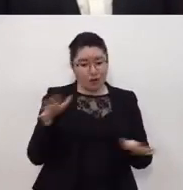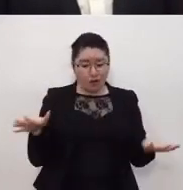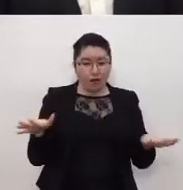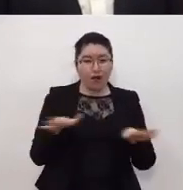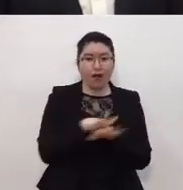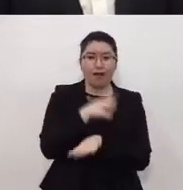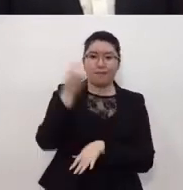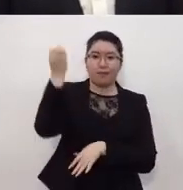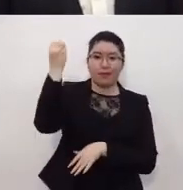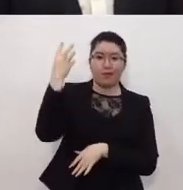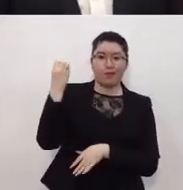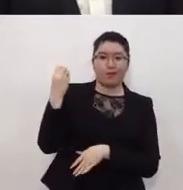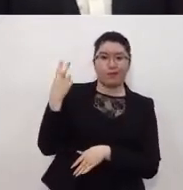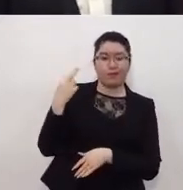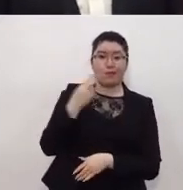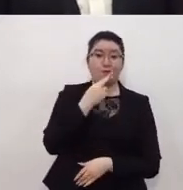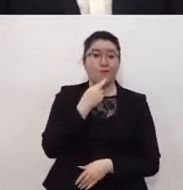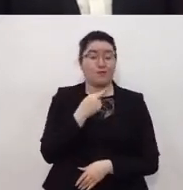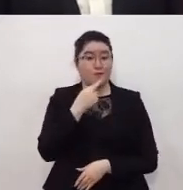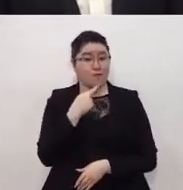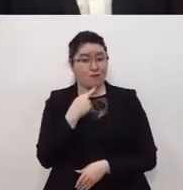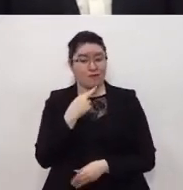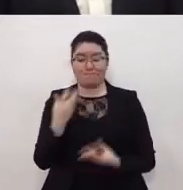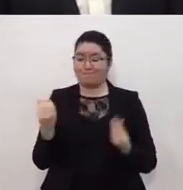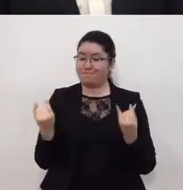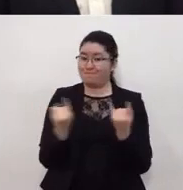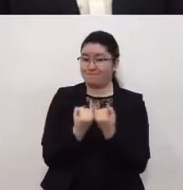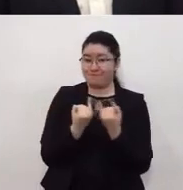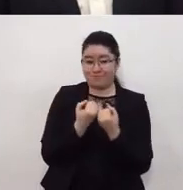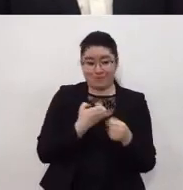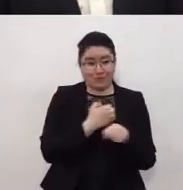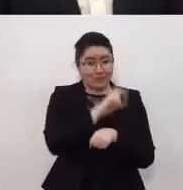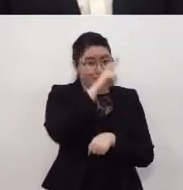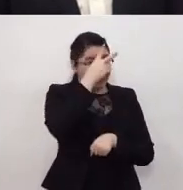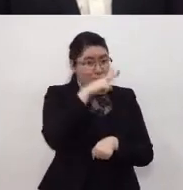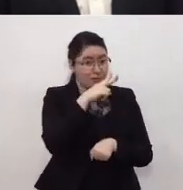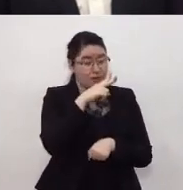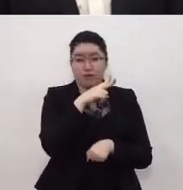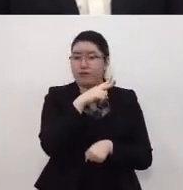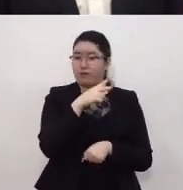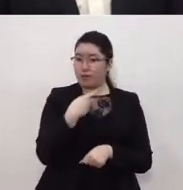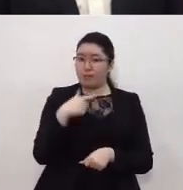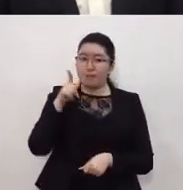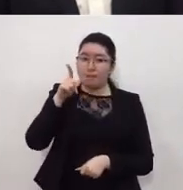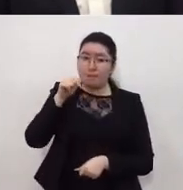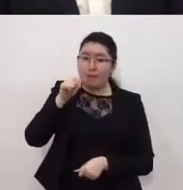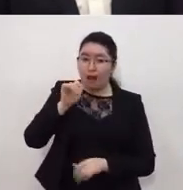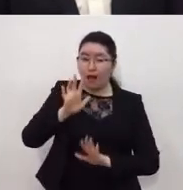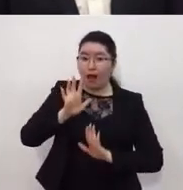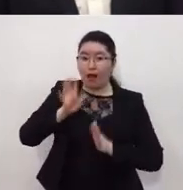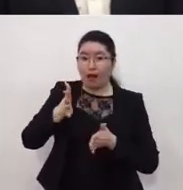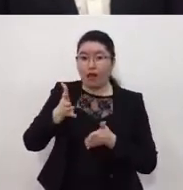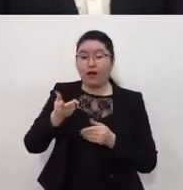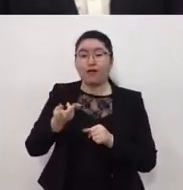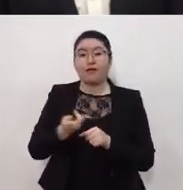rojo y por tal motivo junto con el Estado de México a partir del día de mañana pues tenemos que